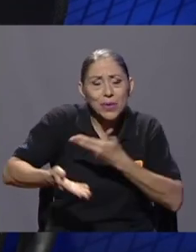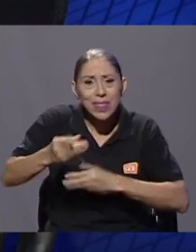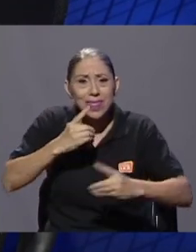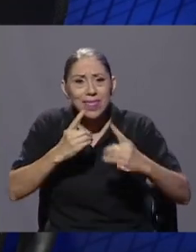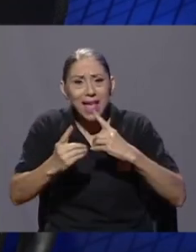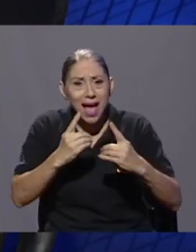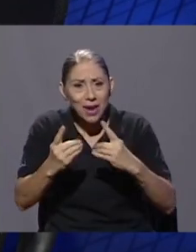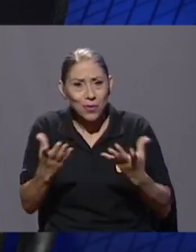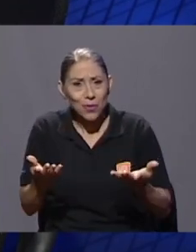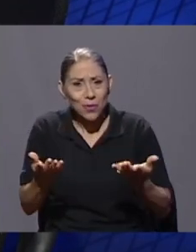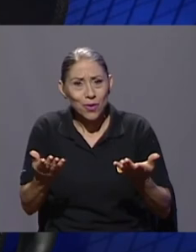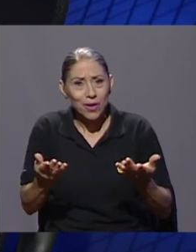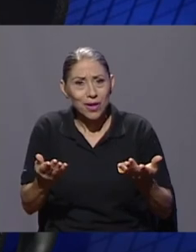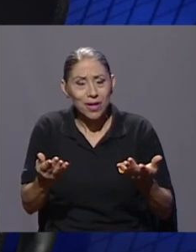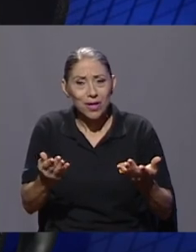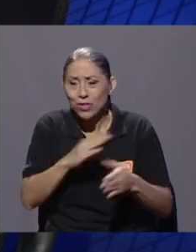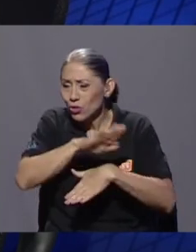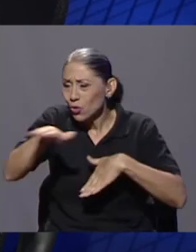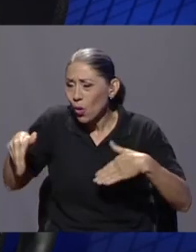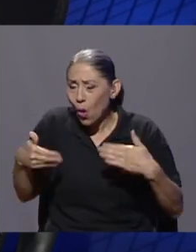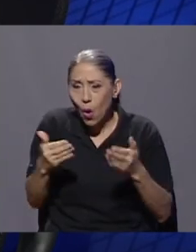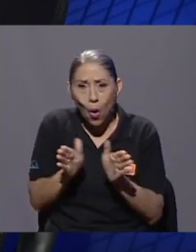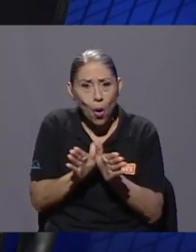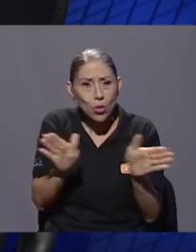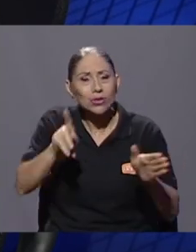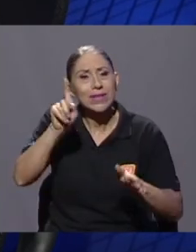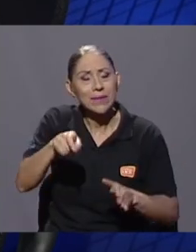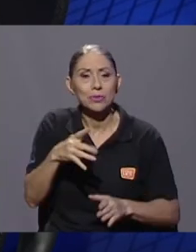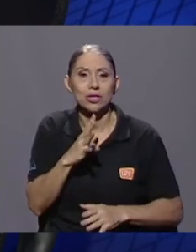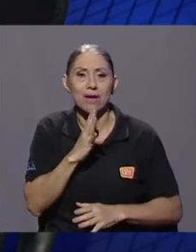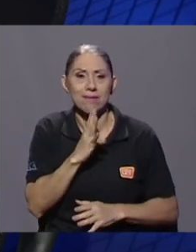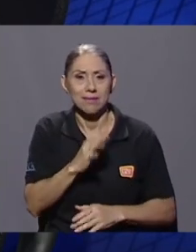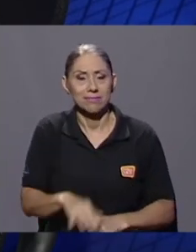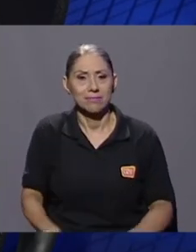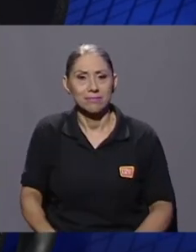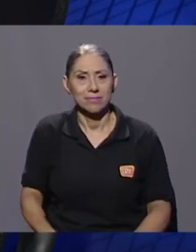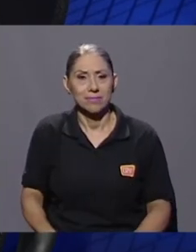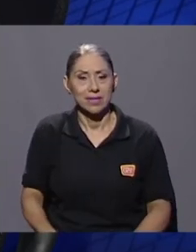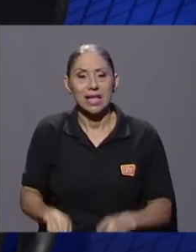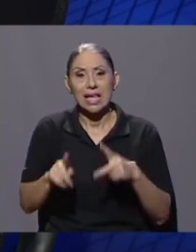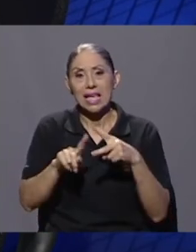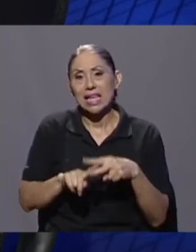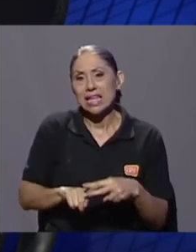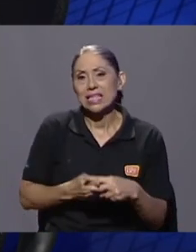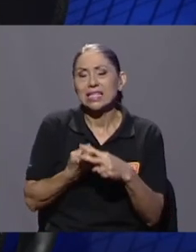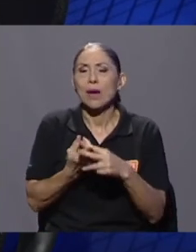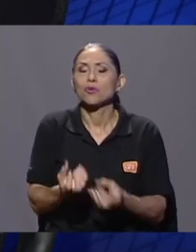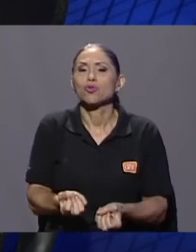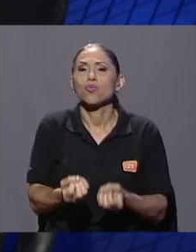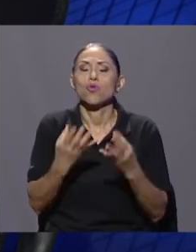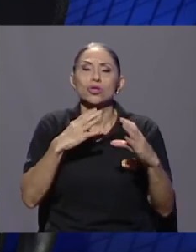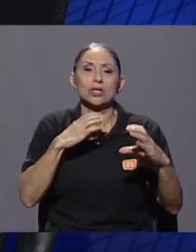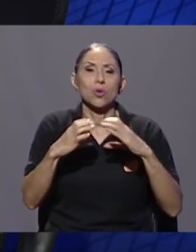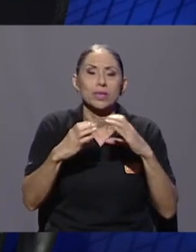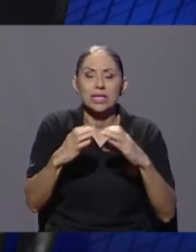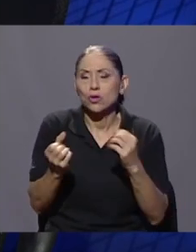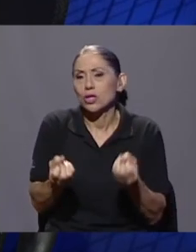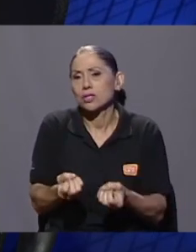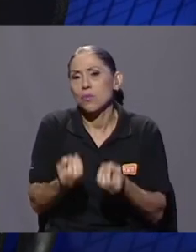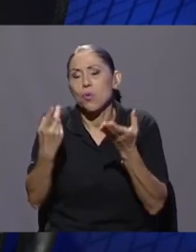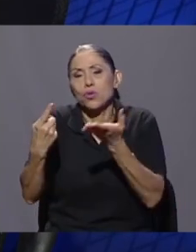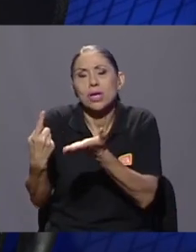pertenecen a él, creo que tenemos que hablar, creo que iniciamos muchas discusiones y conversaciones en foros